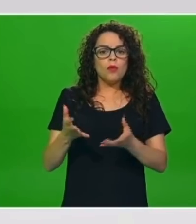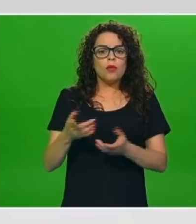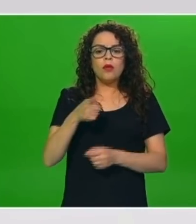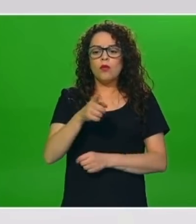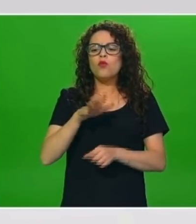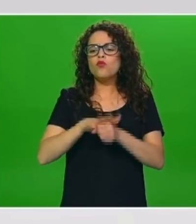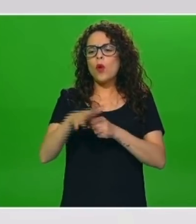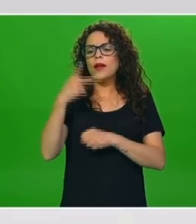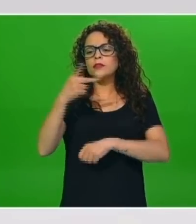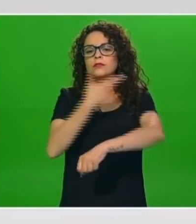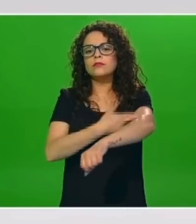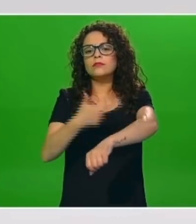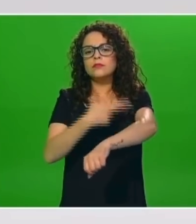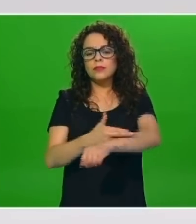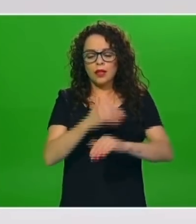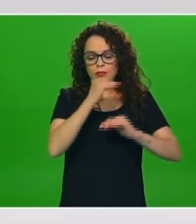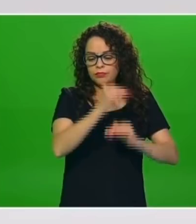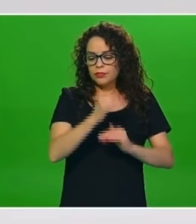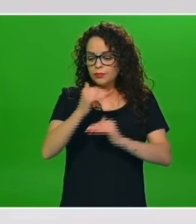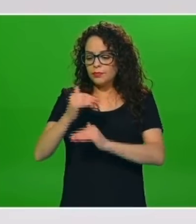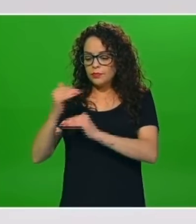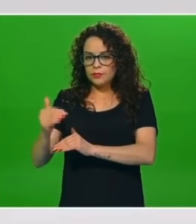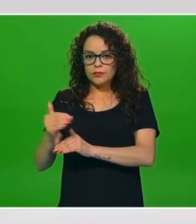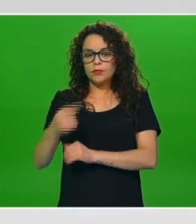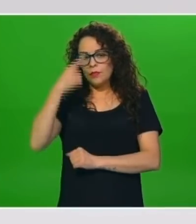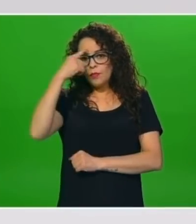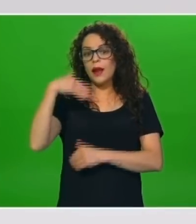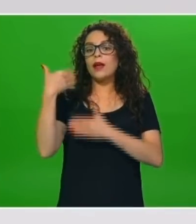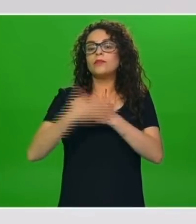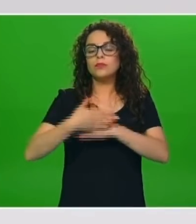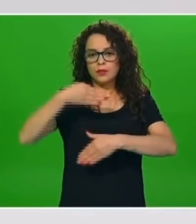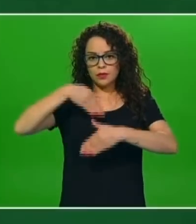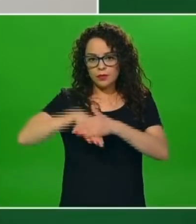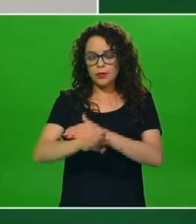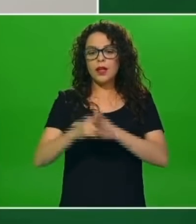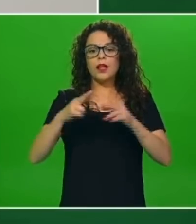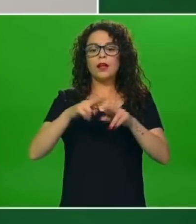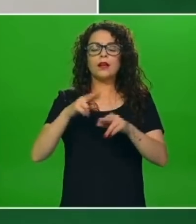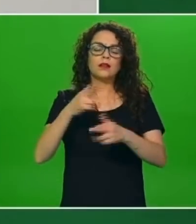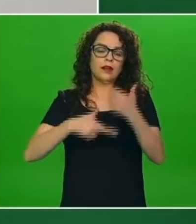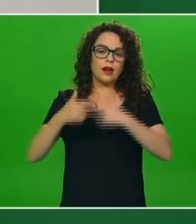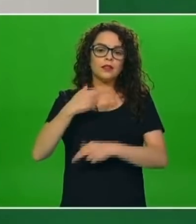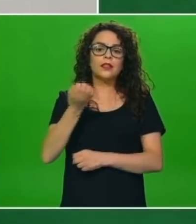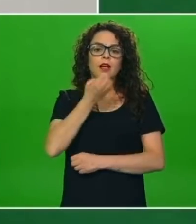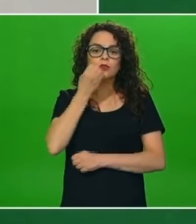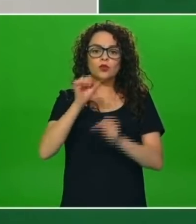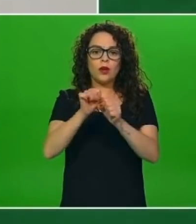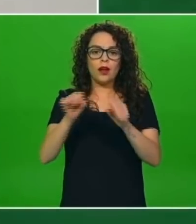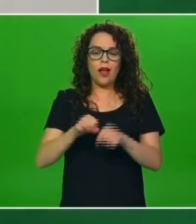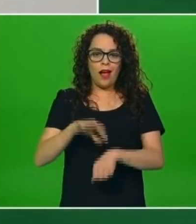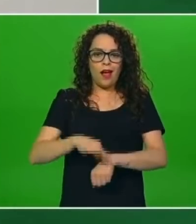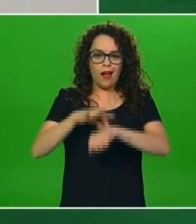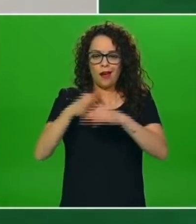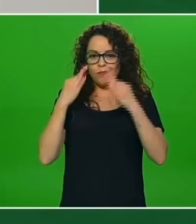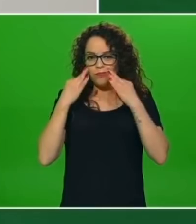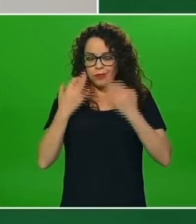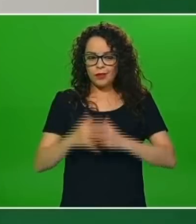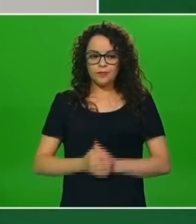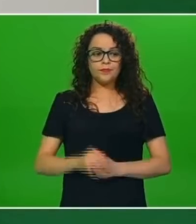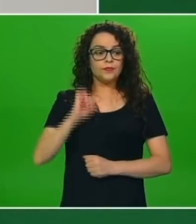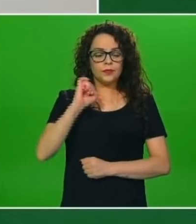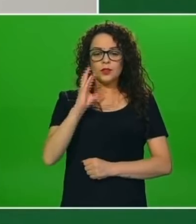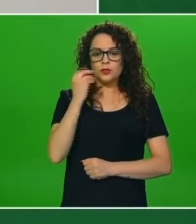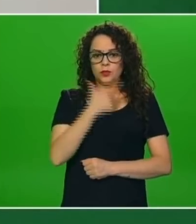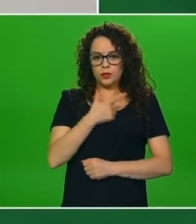el resto de Estados. Muchísimas gracias. Sí, con mucho gusto. De hecho, comentar que precisamente el